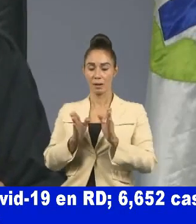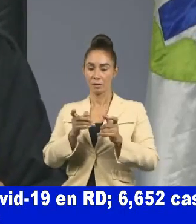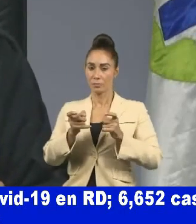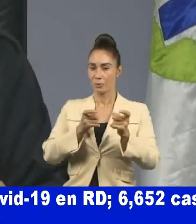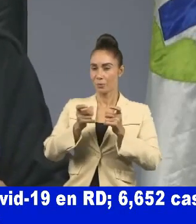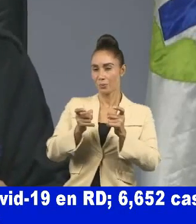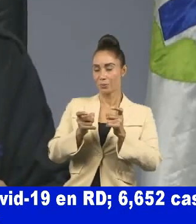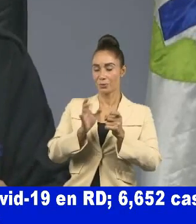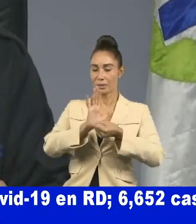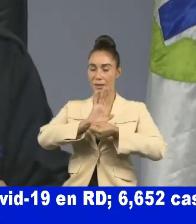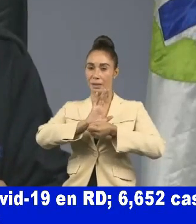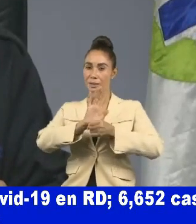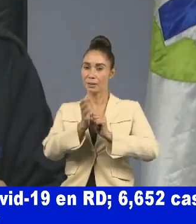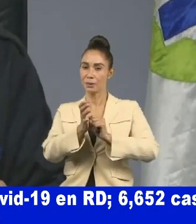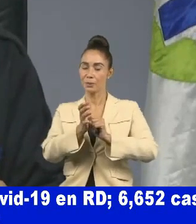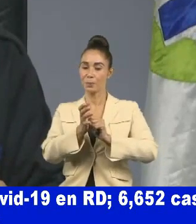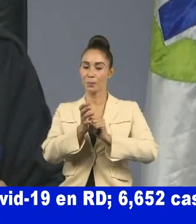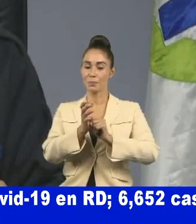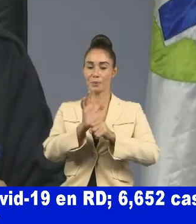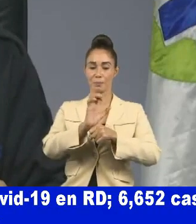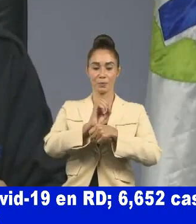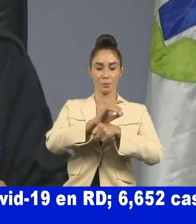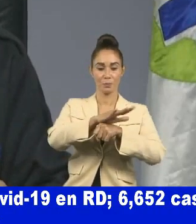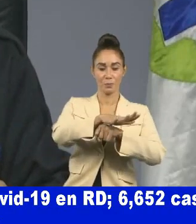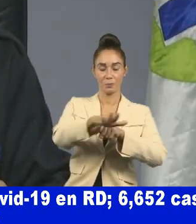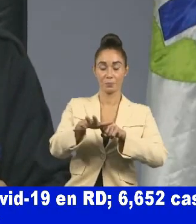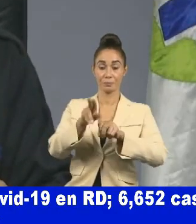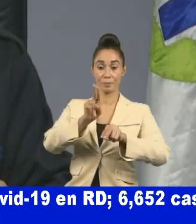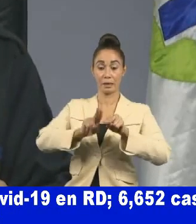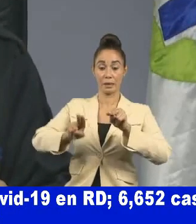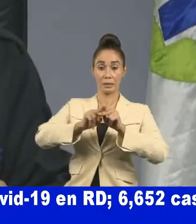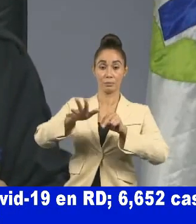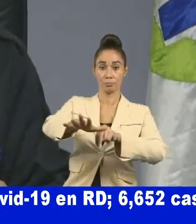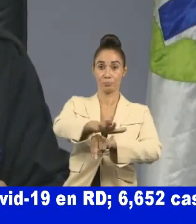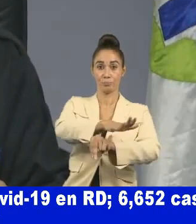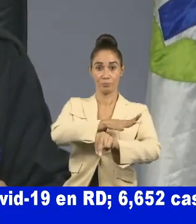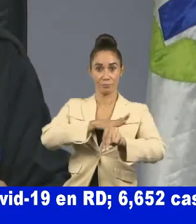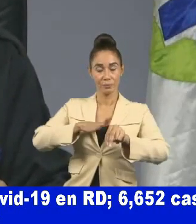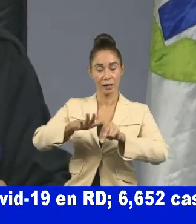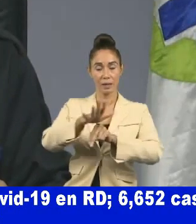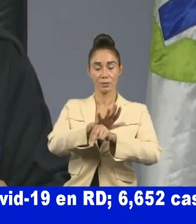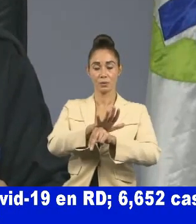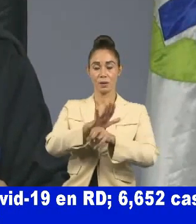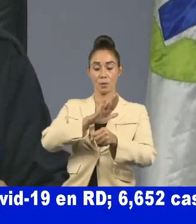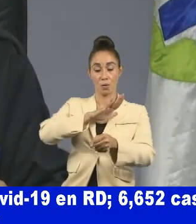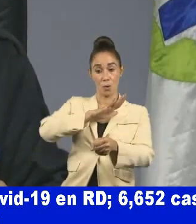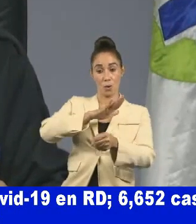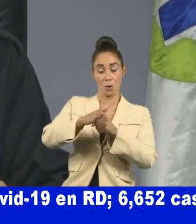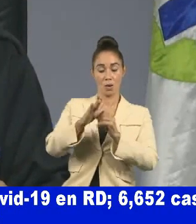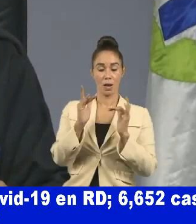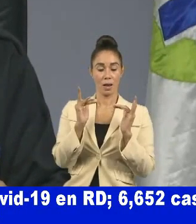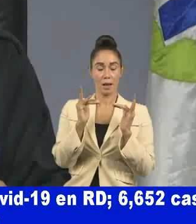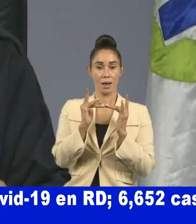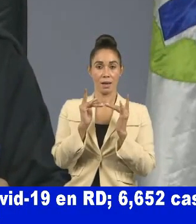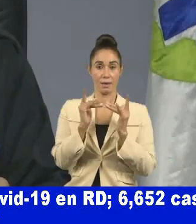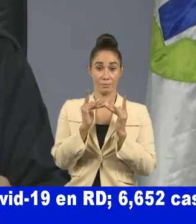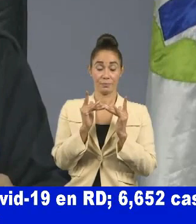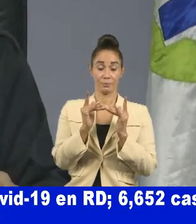para para comportamiento del virus a nivel nacional, con una totalidad de camas